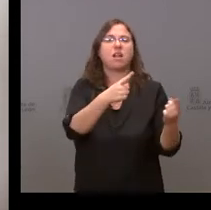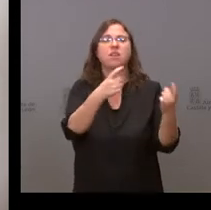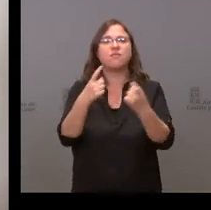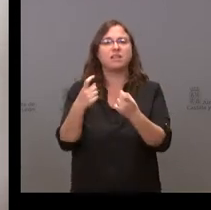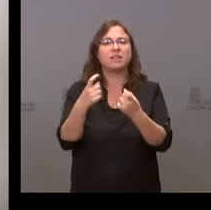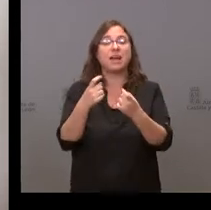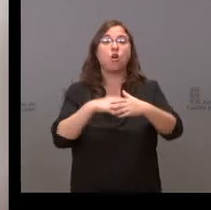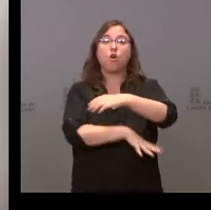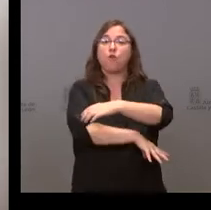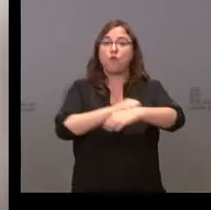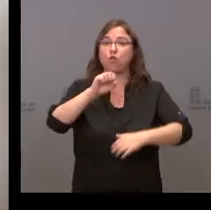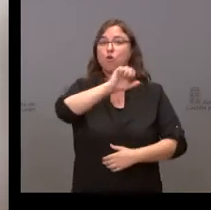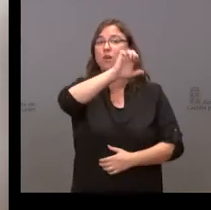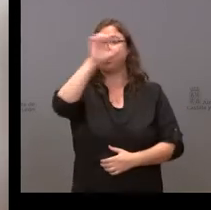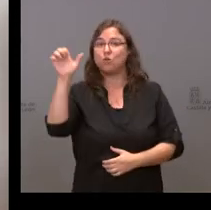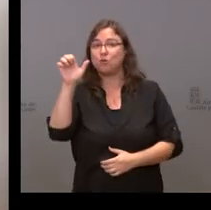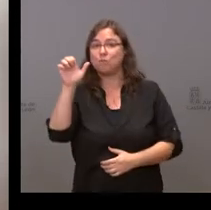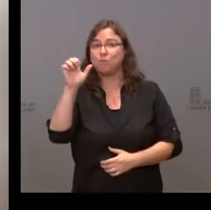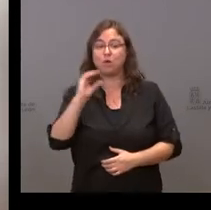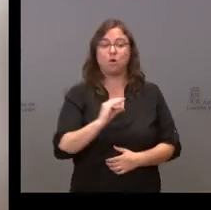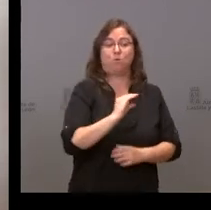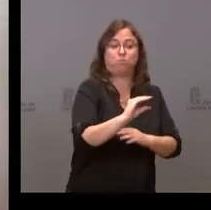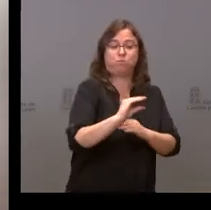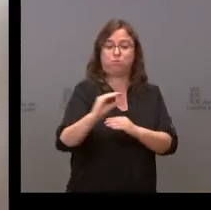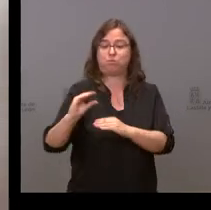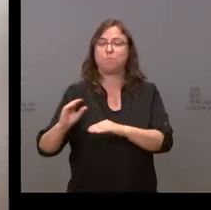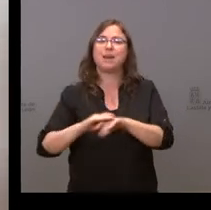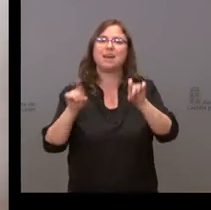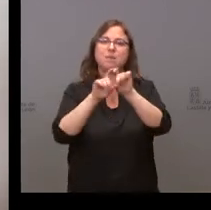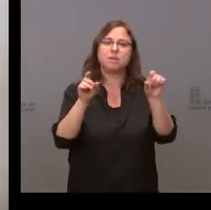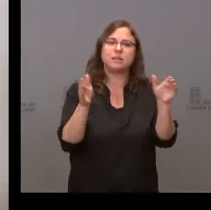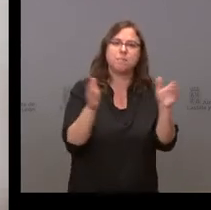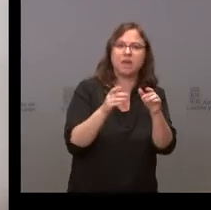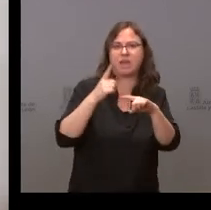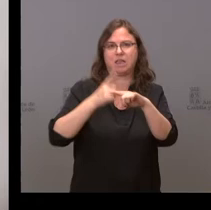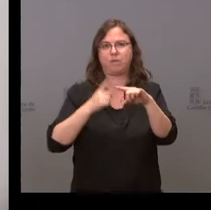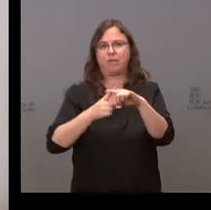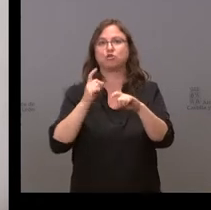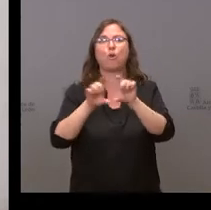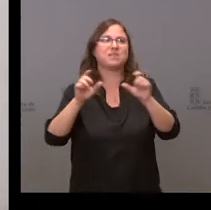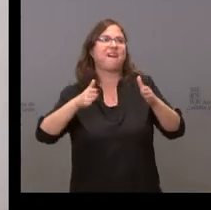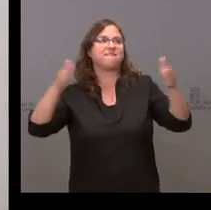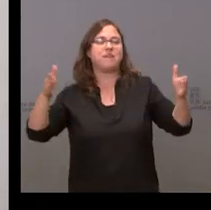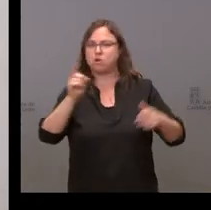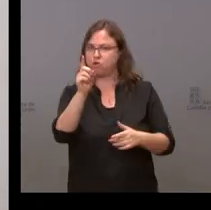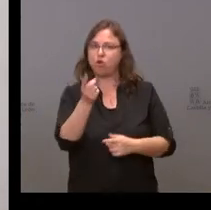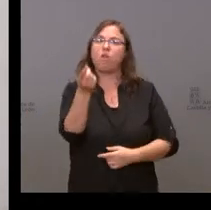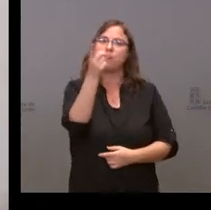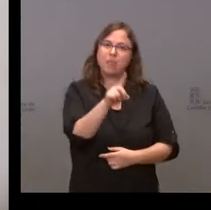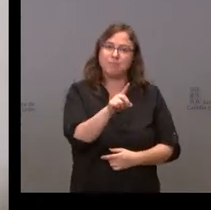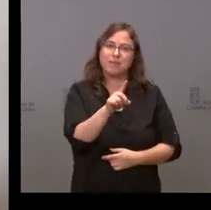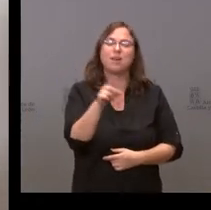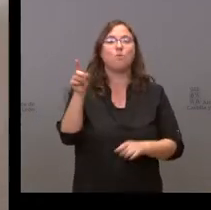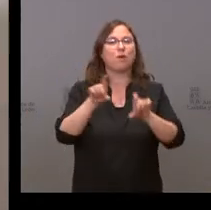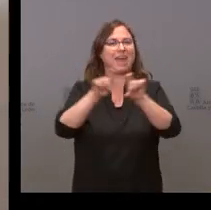los fondos europeos lleguen a las pequeñas y medianas empresas, no solo a las grandes empresas, ya tienen proyectos